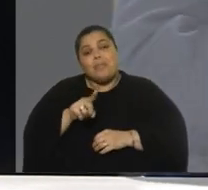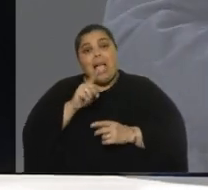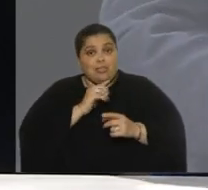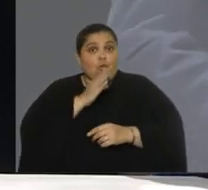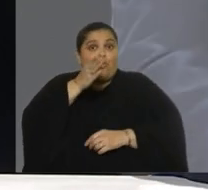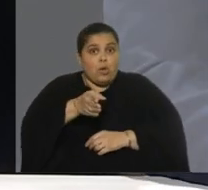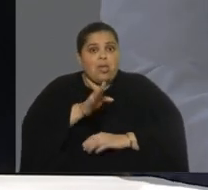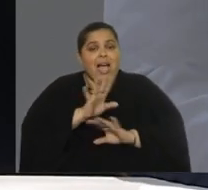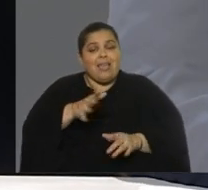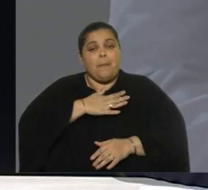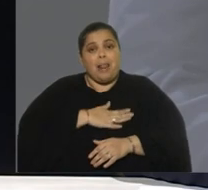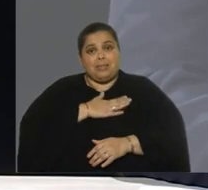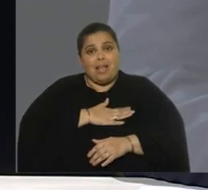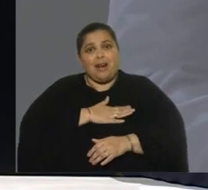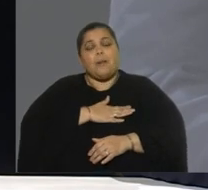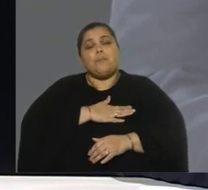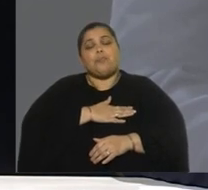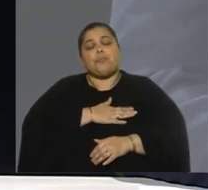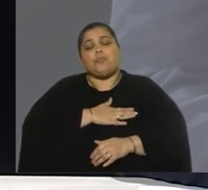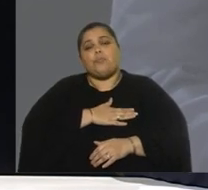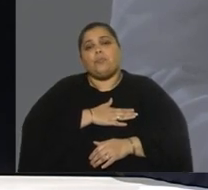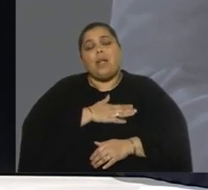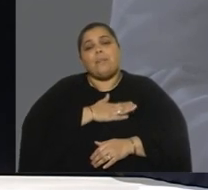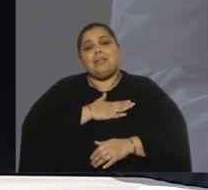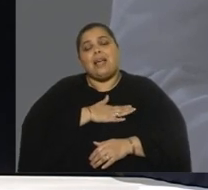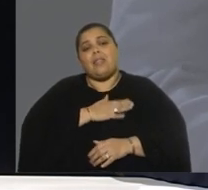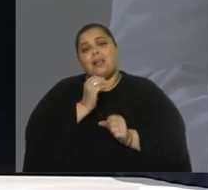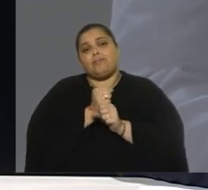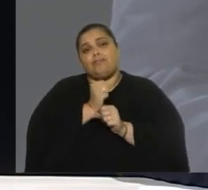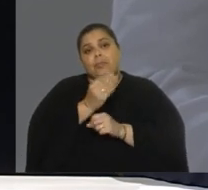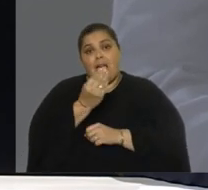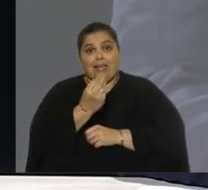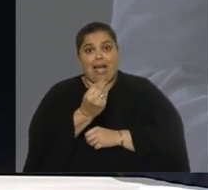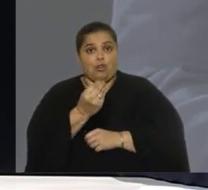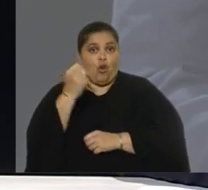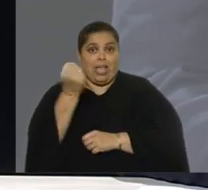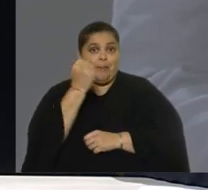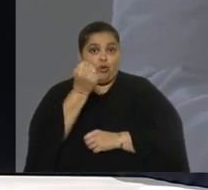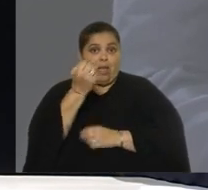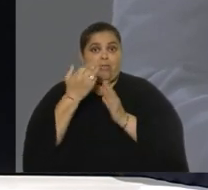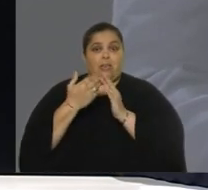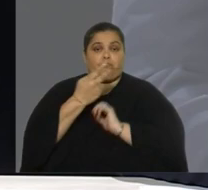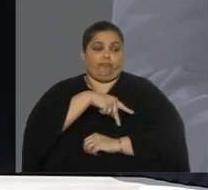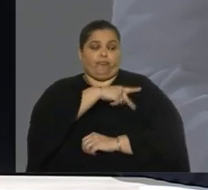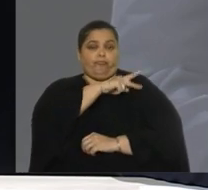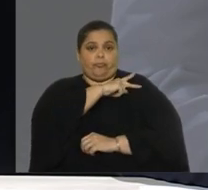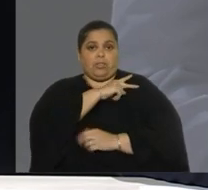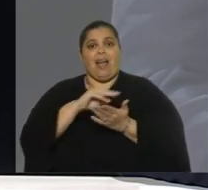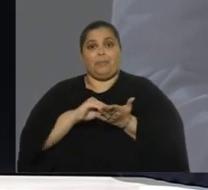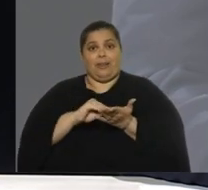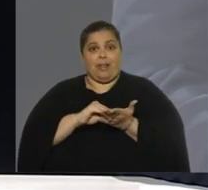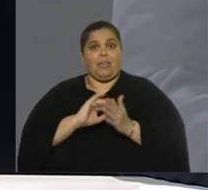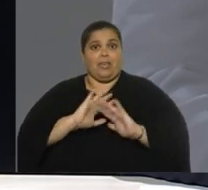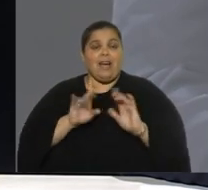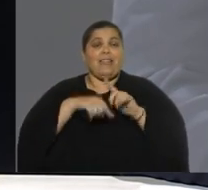tuve el gran placer de ejercer un cargo importante, de alta jerarquía administrativa, y la